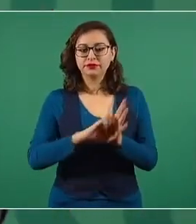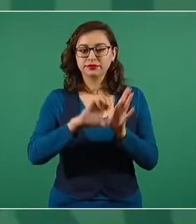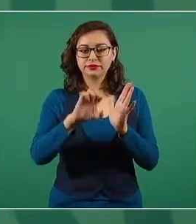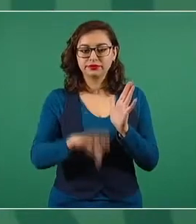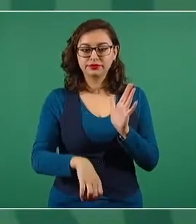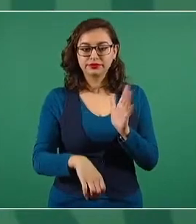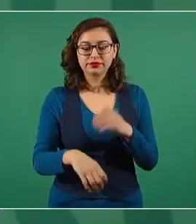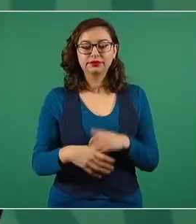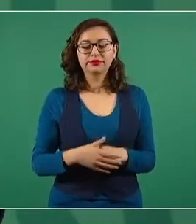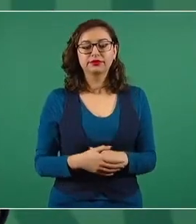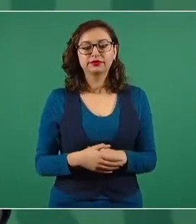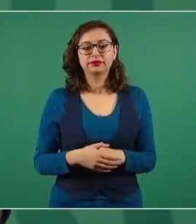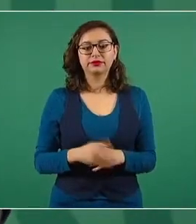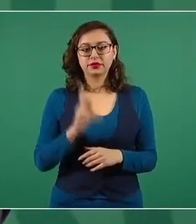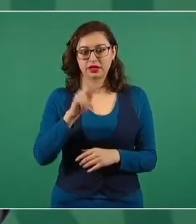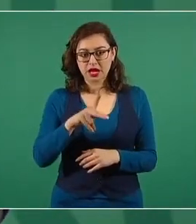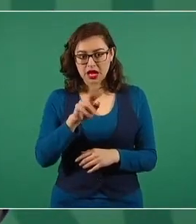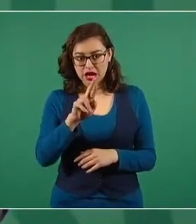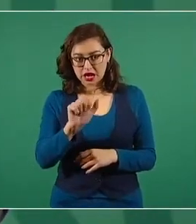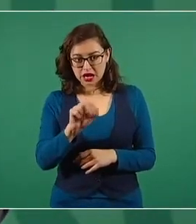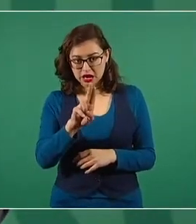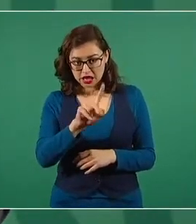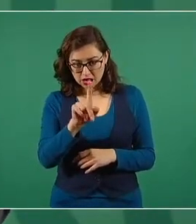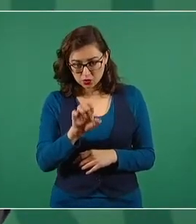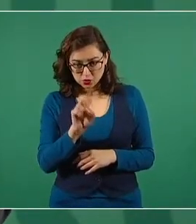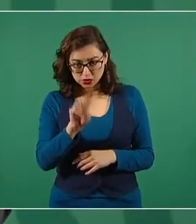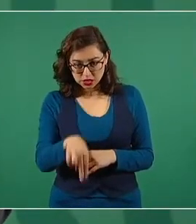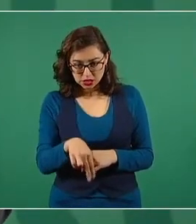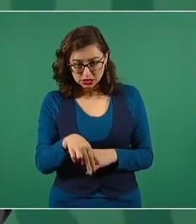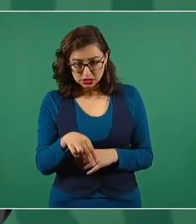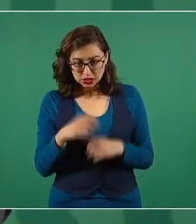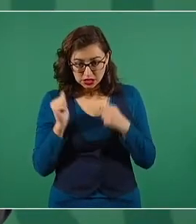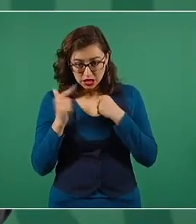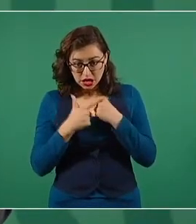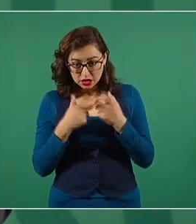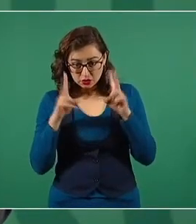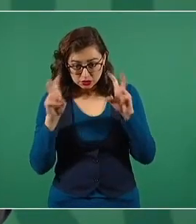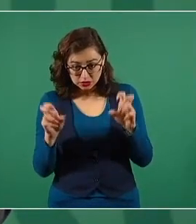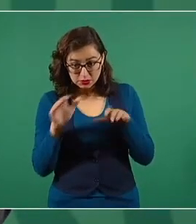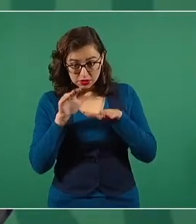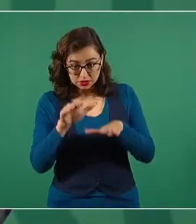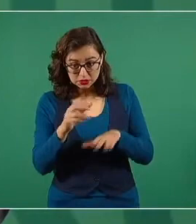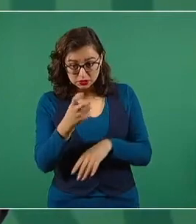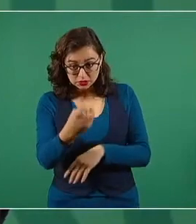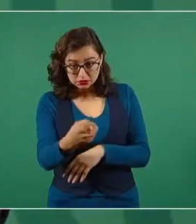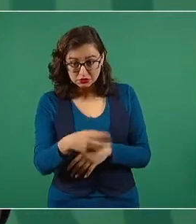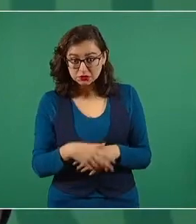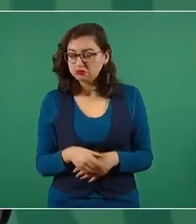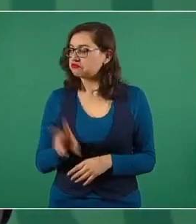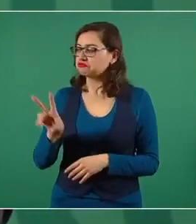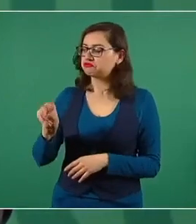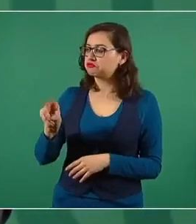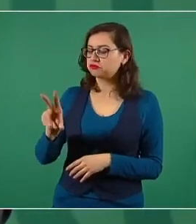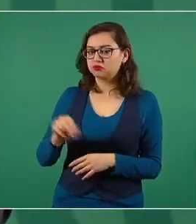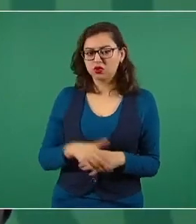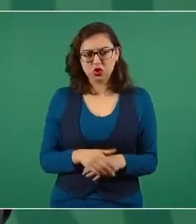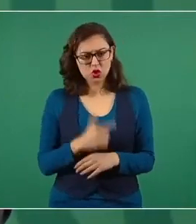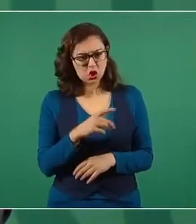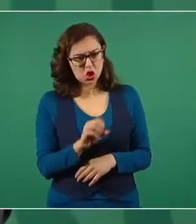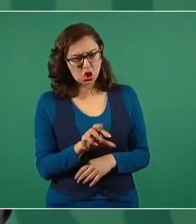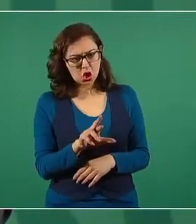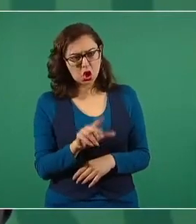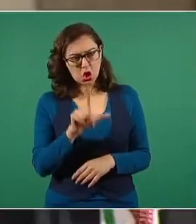Krause ha hablado de la consulta, y Goldenberg,